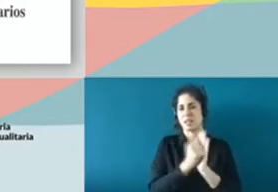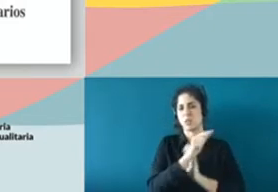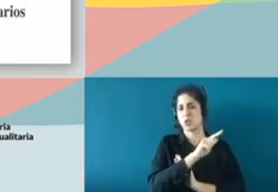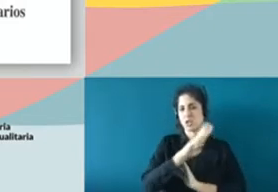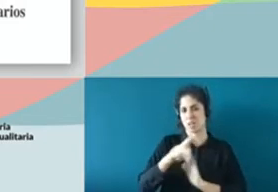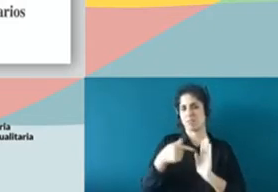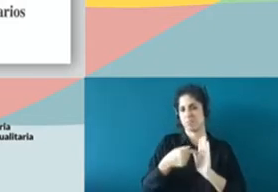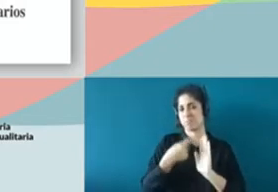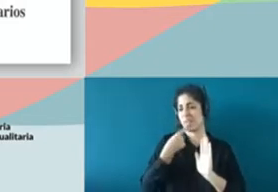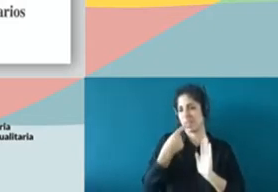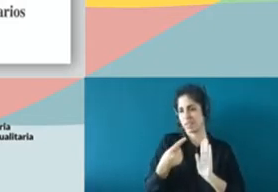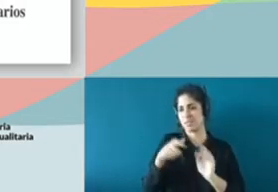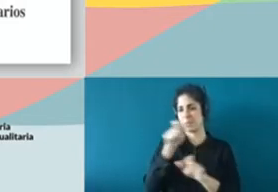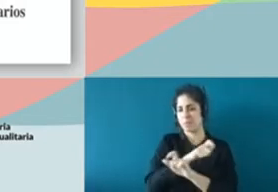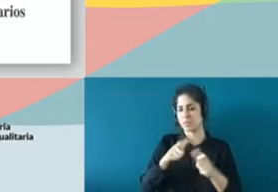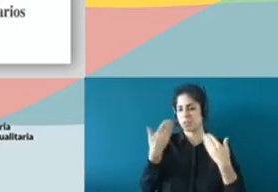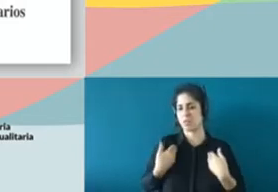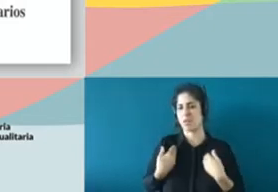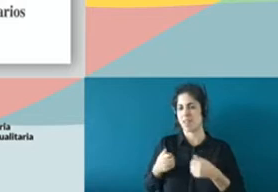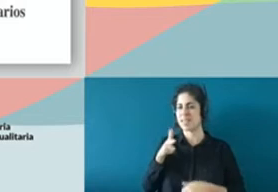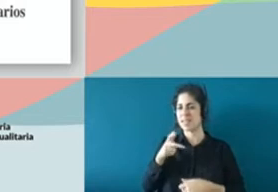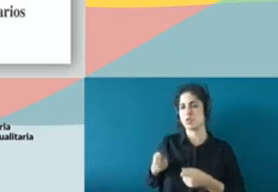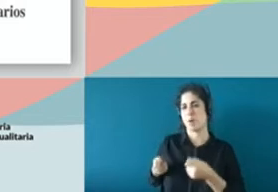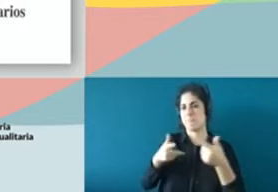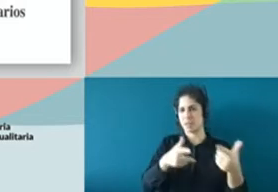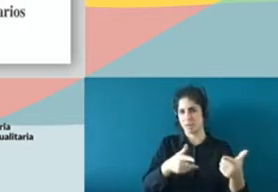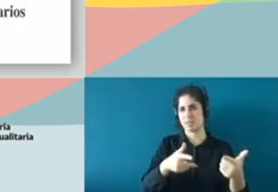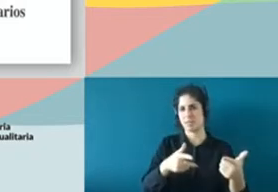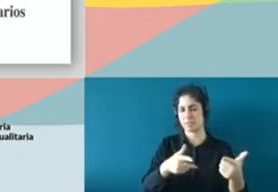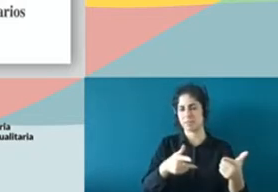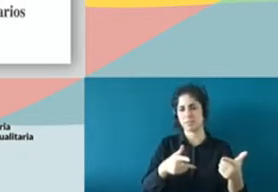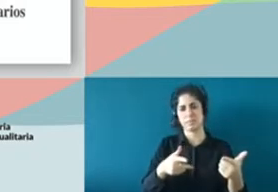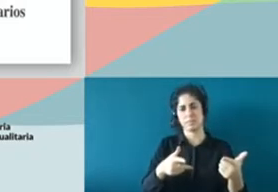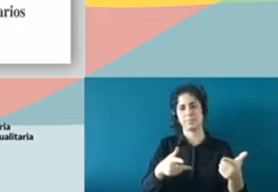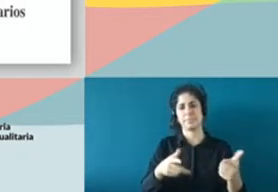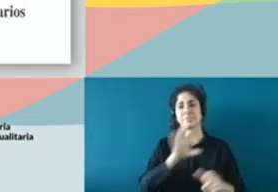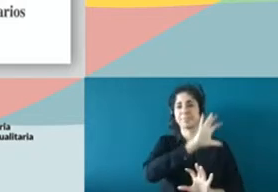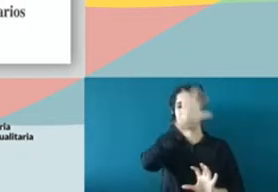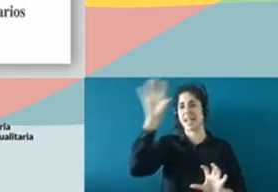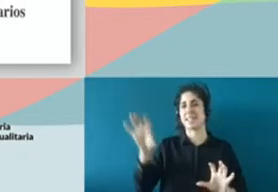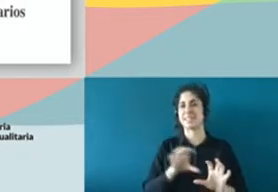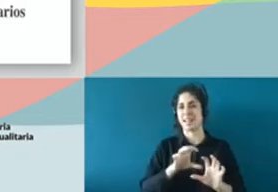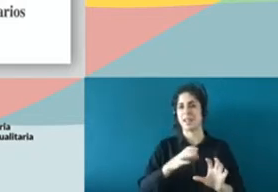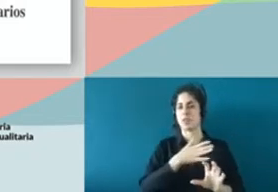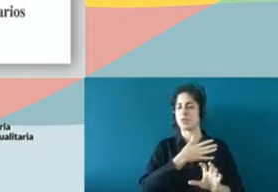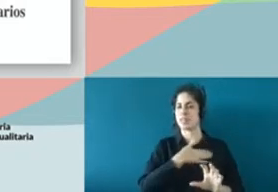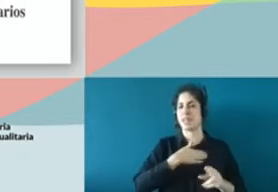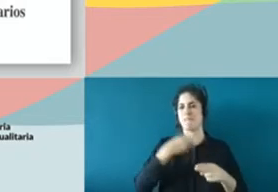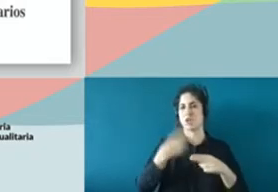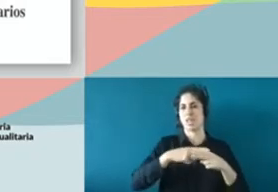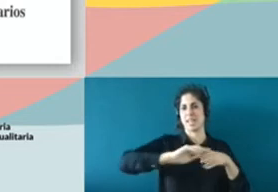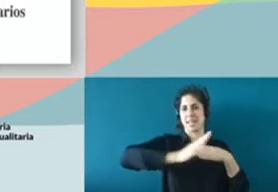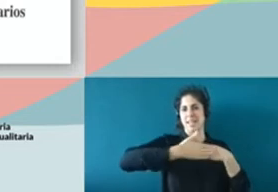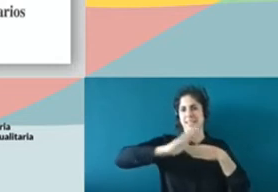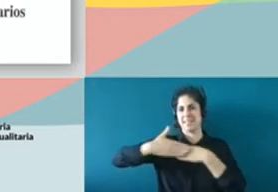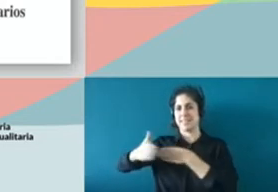personas tenemos derecho a migrar y aunque los estados pretendan encerrarnos en una frontera a unos más que